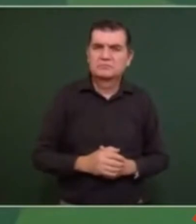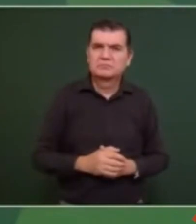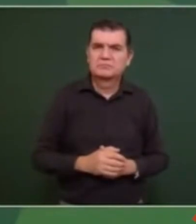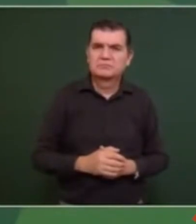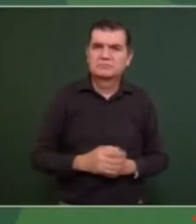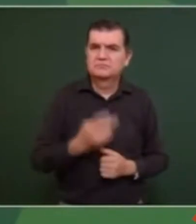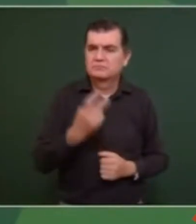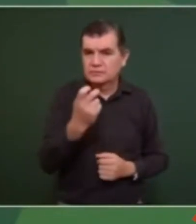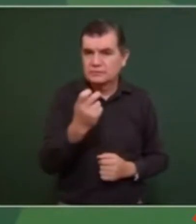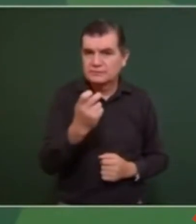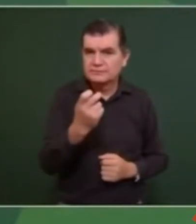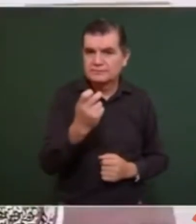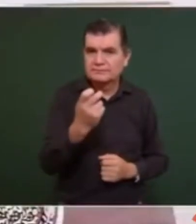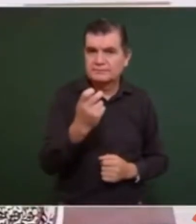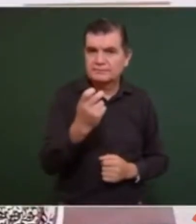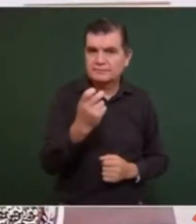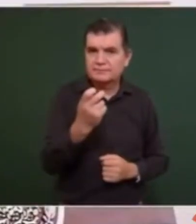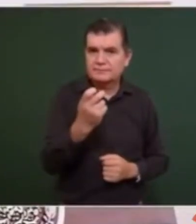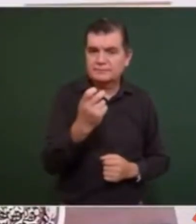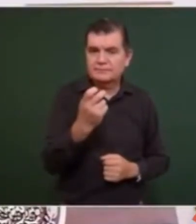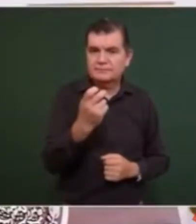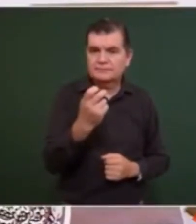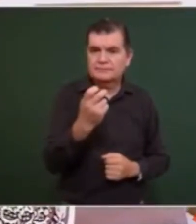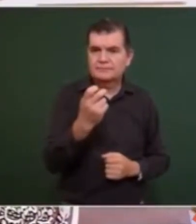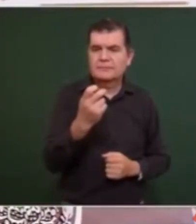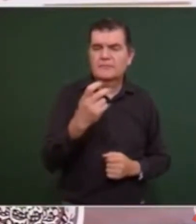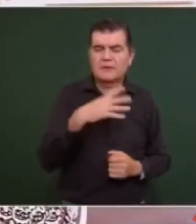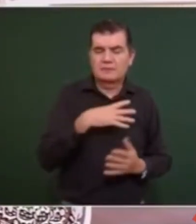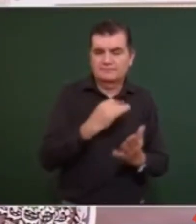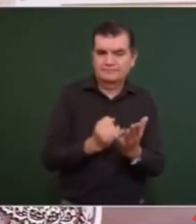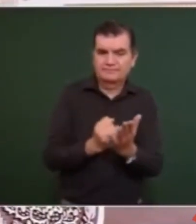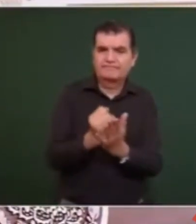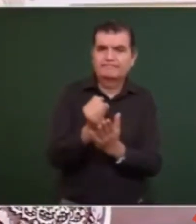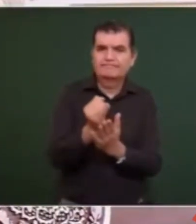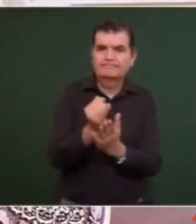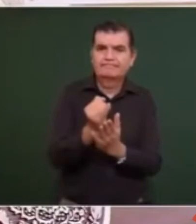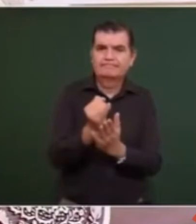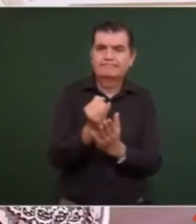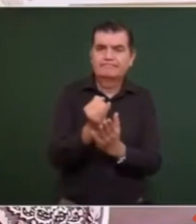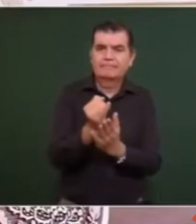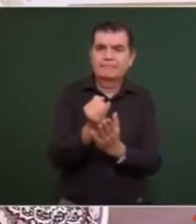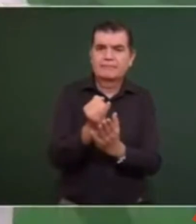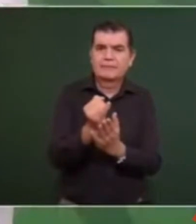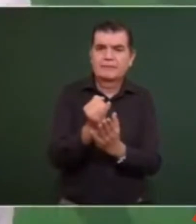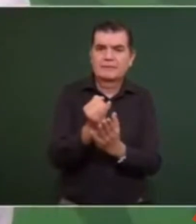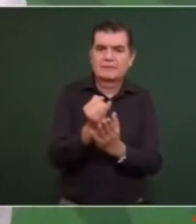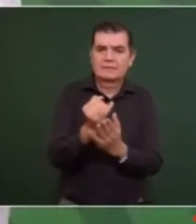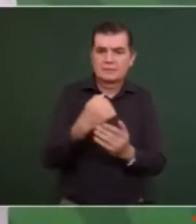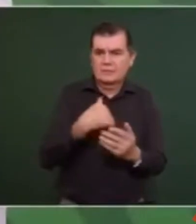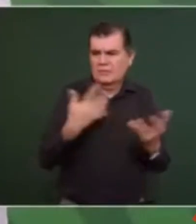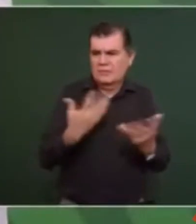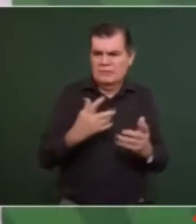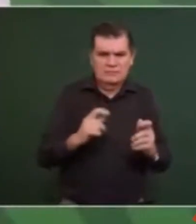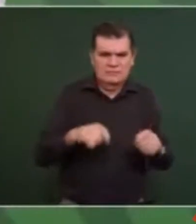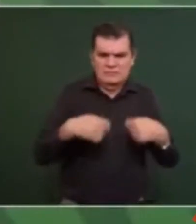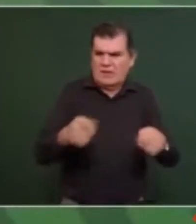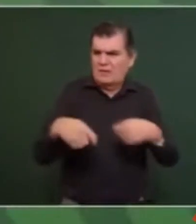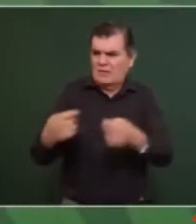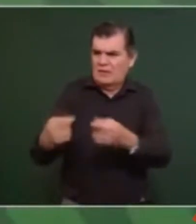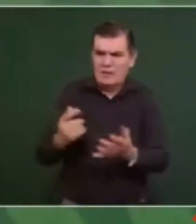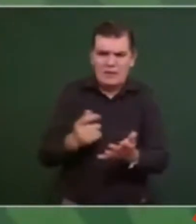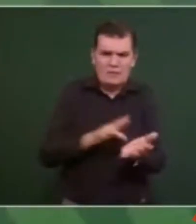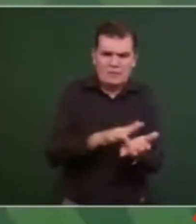se decidió entregar los apoyos